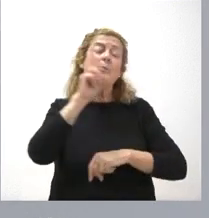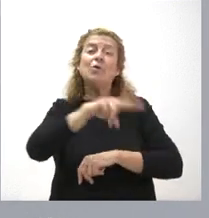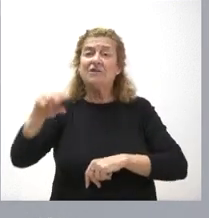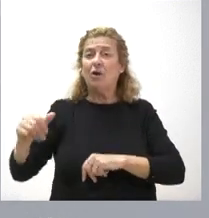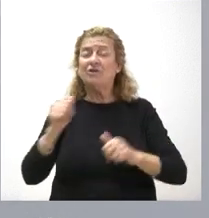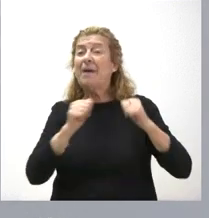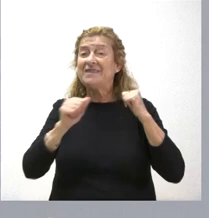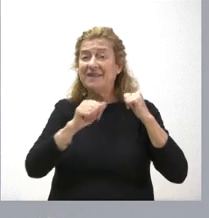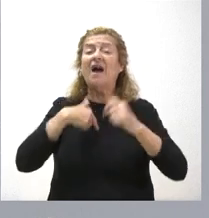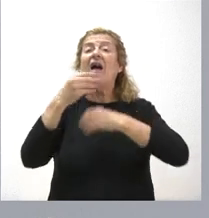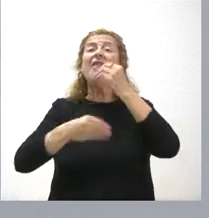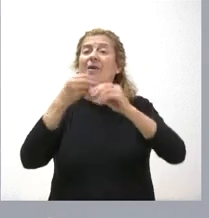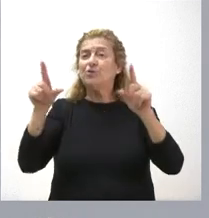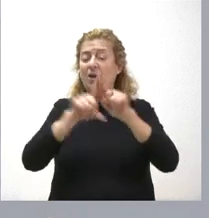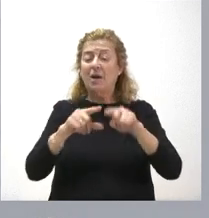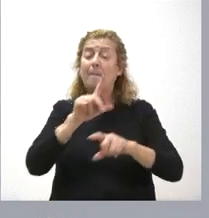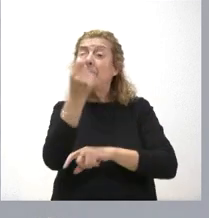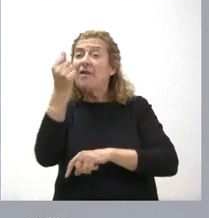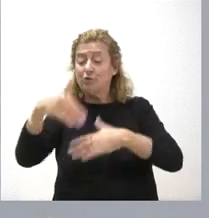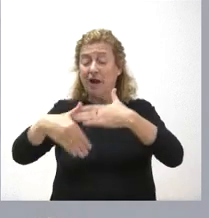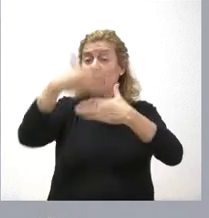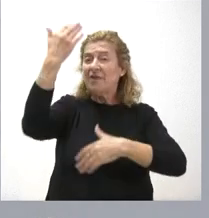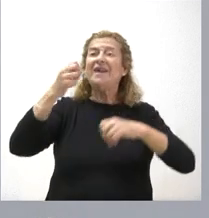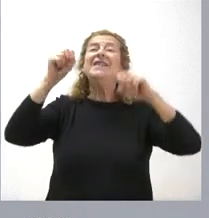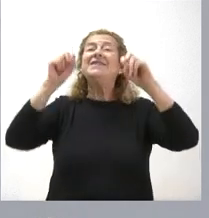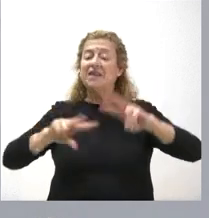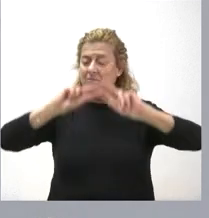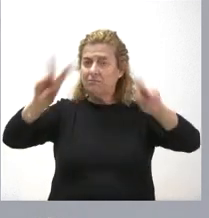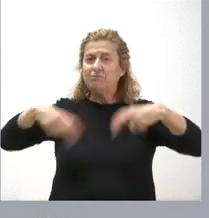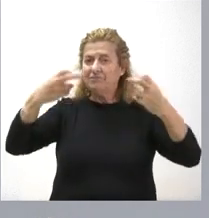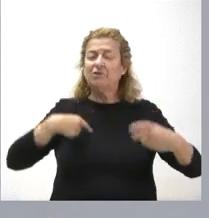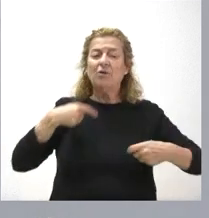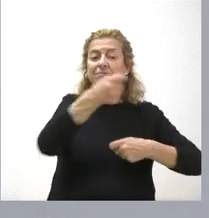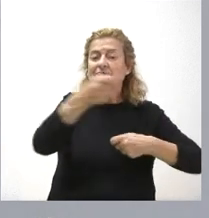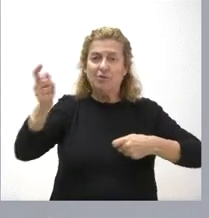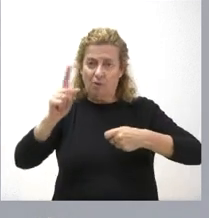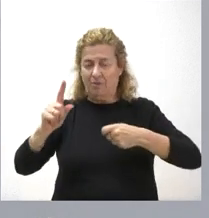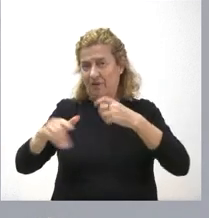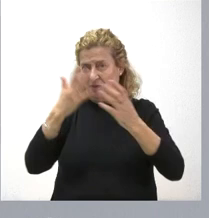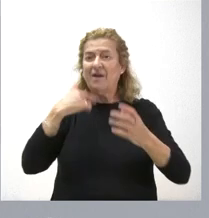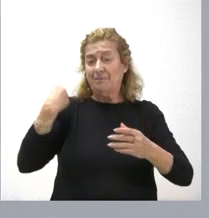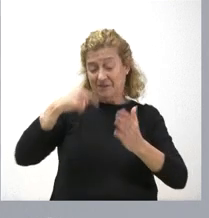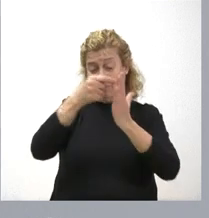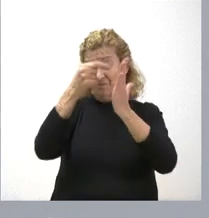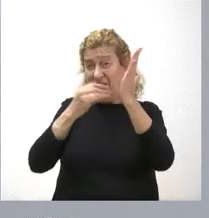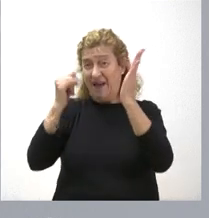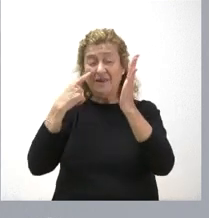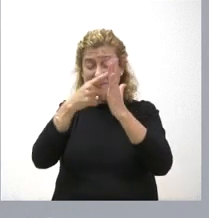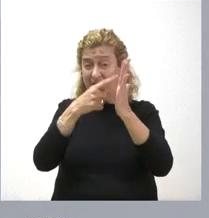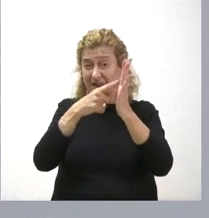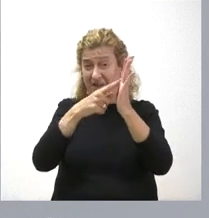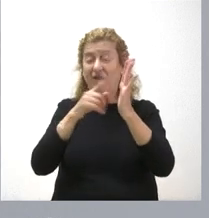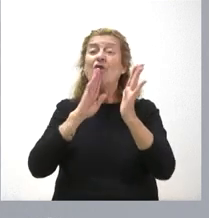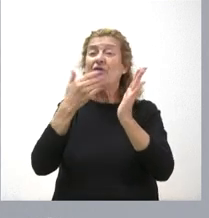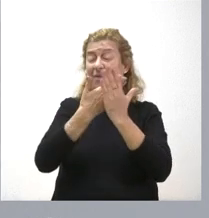Lo que hacemos es actualizar los precios sin modificar el reparto de las aportaciones, que es la que tienen ustedes aquí descrita. La obra